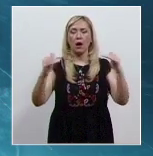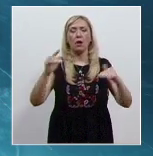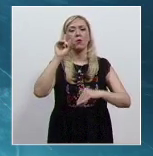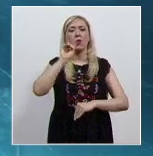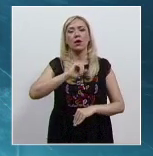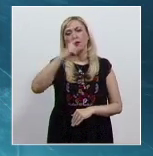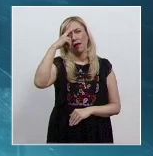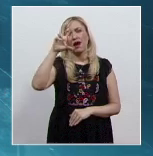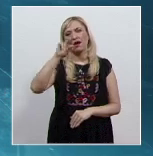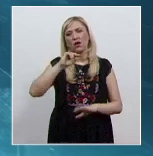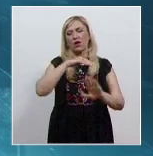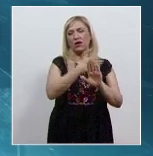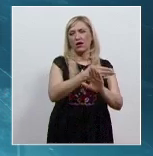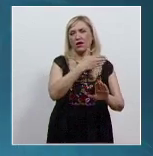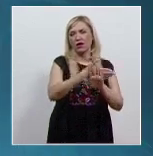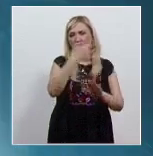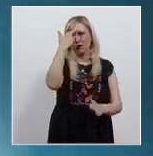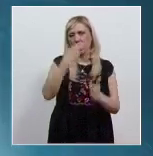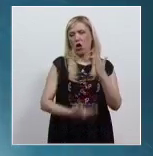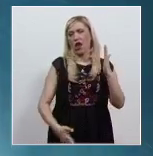una vida libre de violencia.